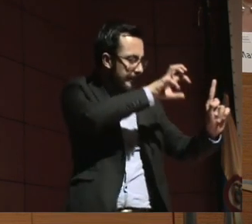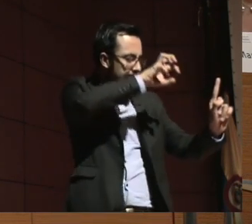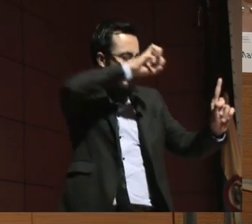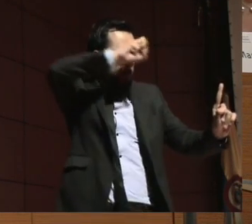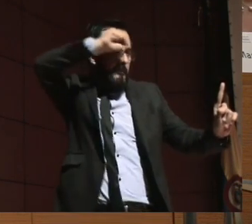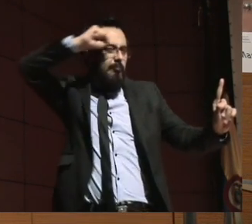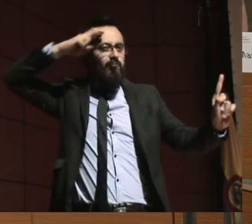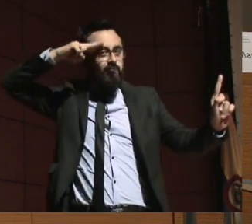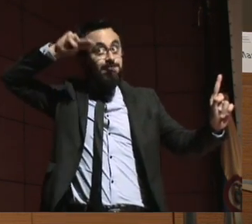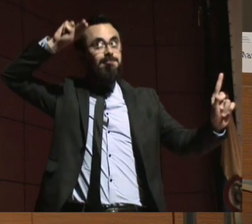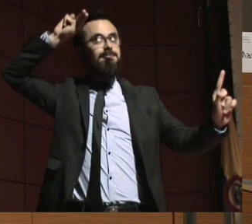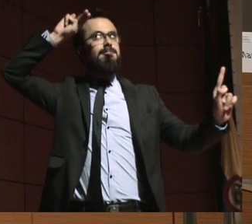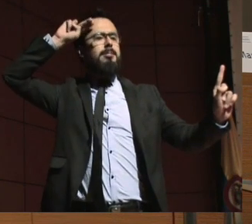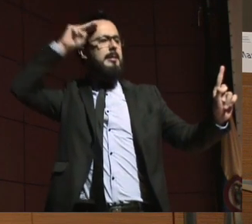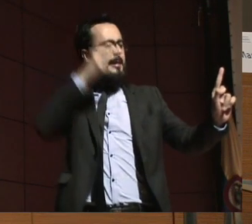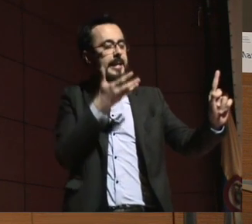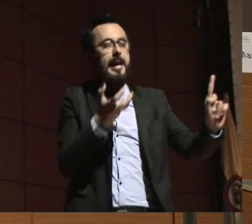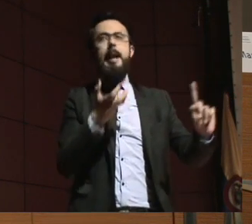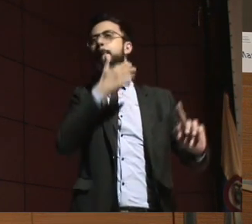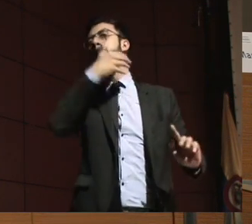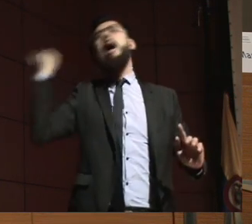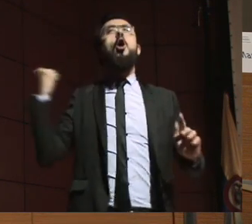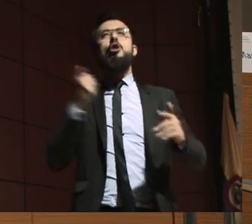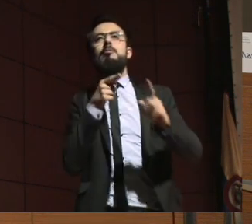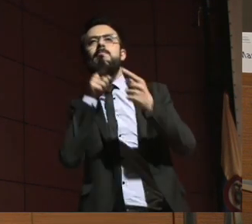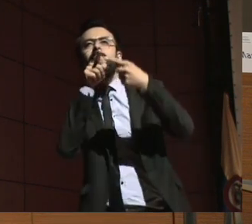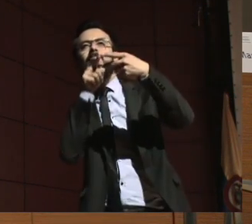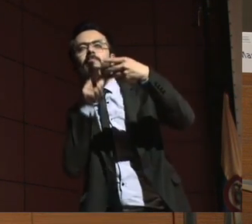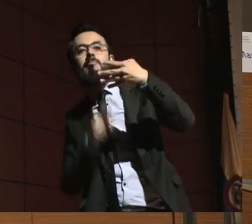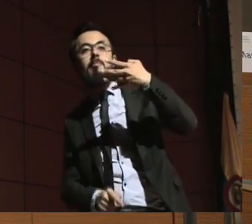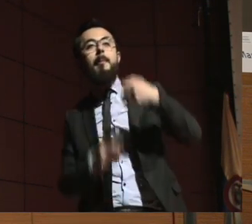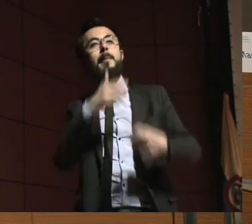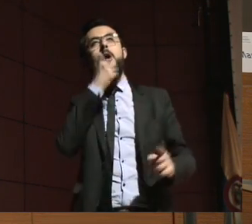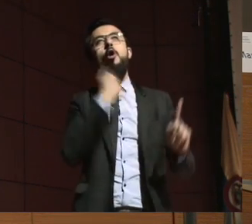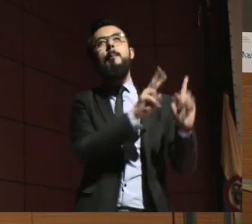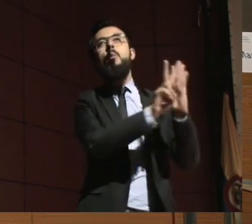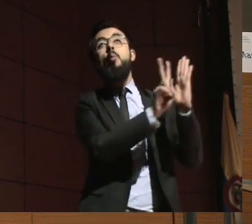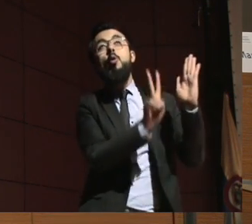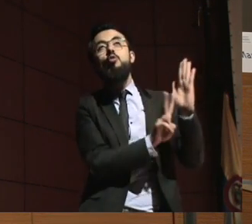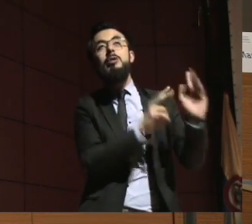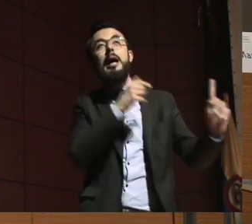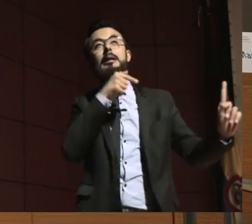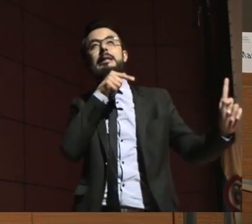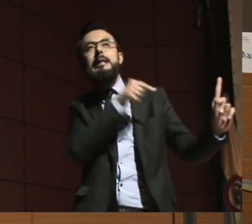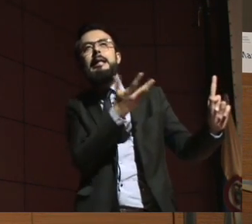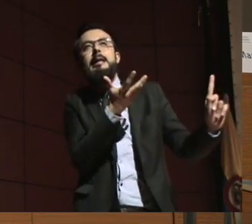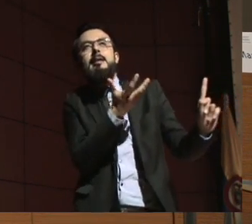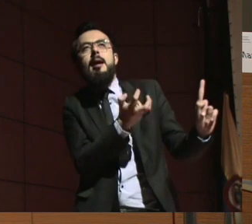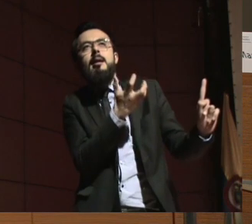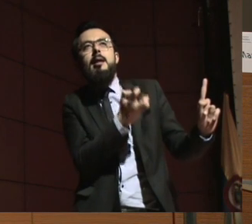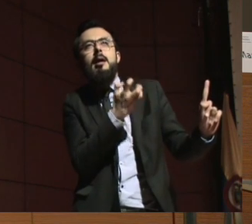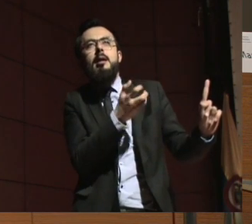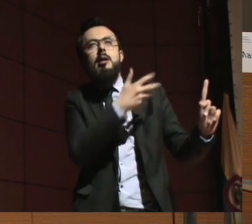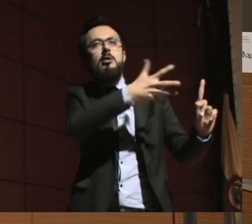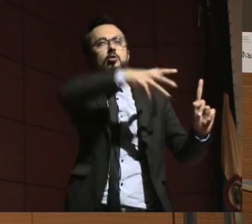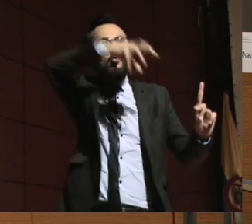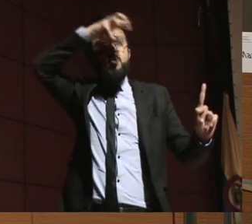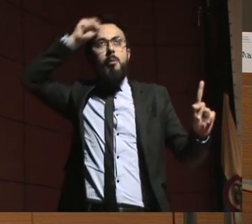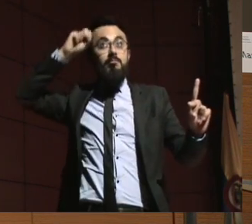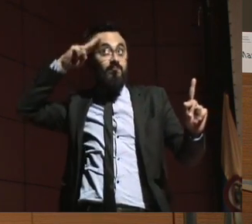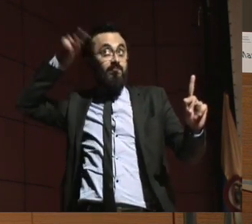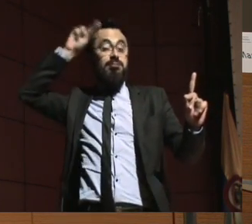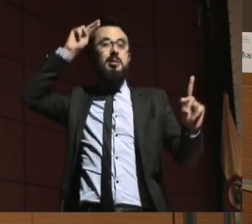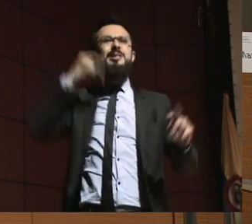referencia a eso, sino hace una referencia a la mejor interpretación de la voluntad y las preferencias de la persona. Por ejemplo, haciendo referencia al caso